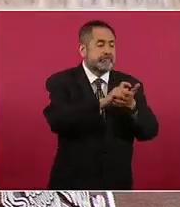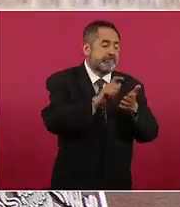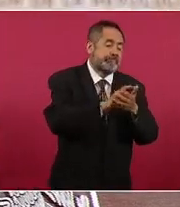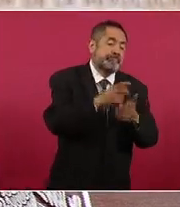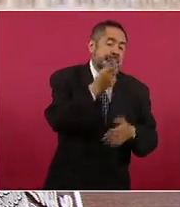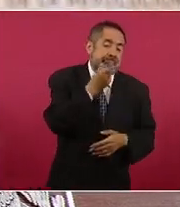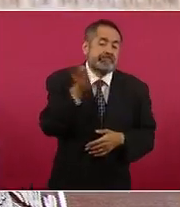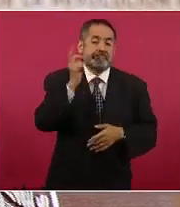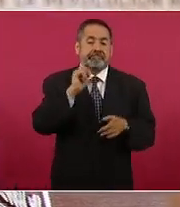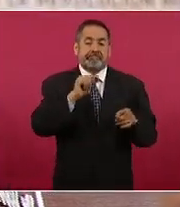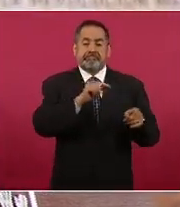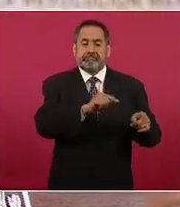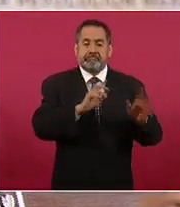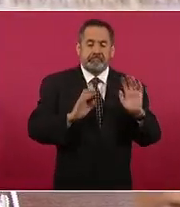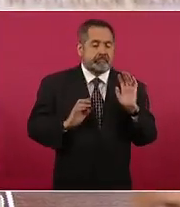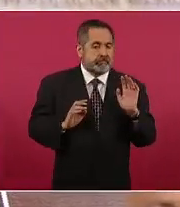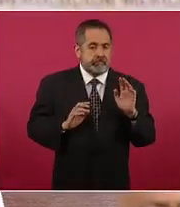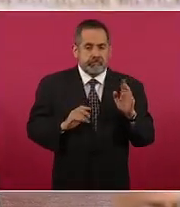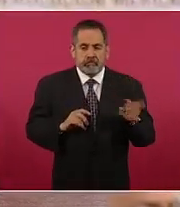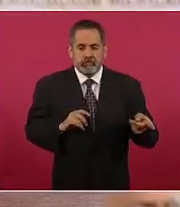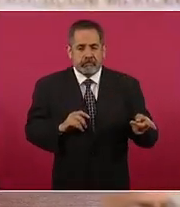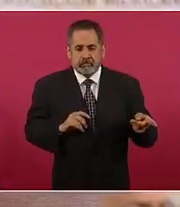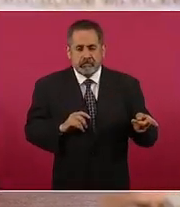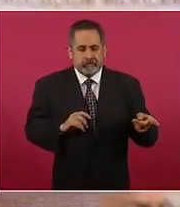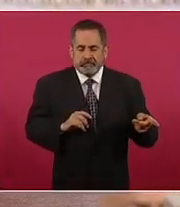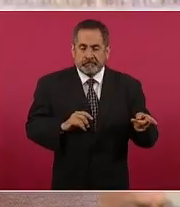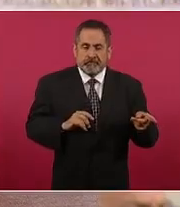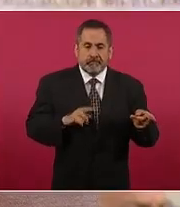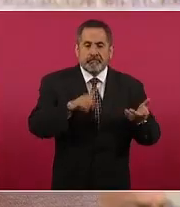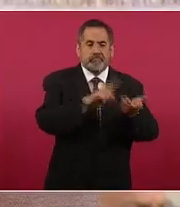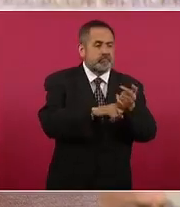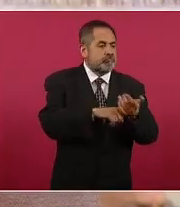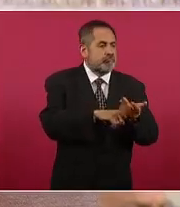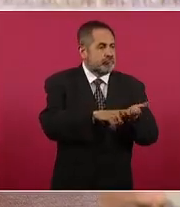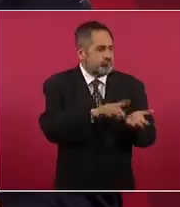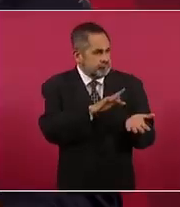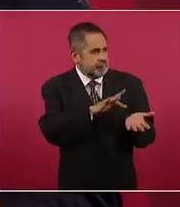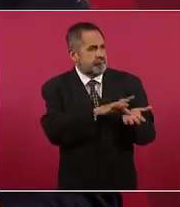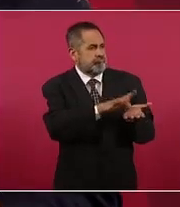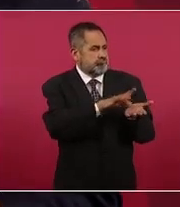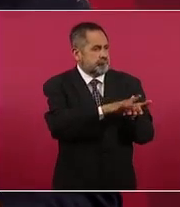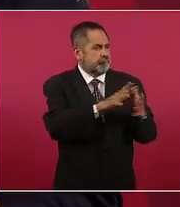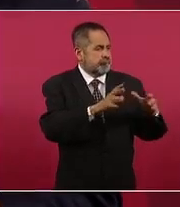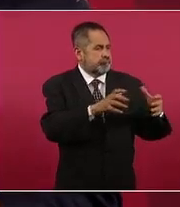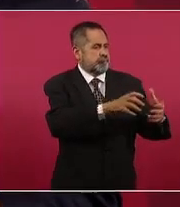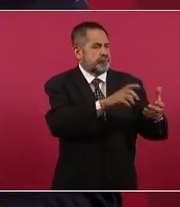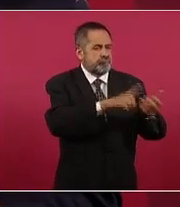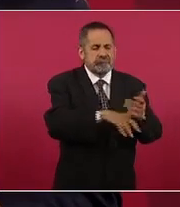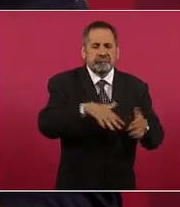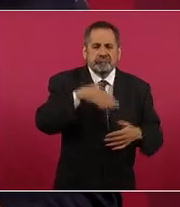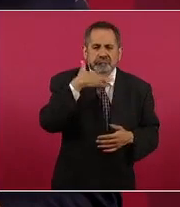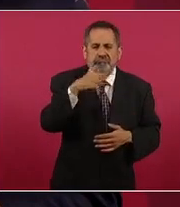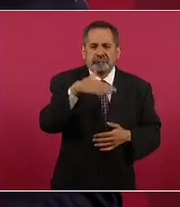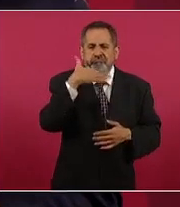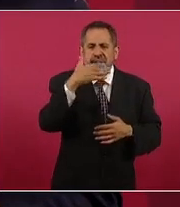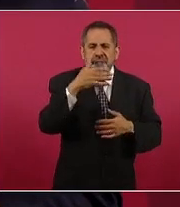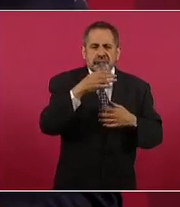se han dedicado a apoyar al régimen de corrupción